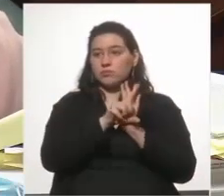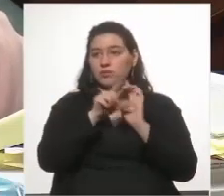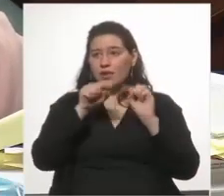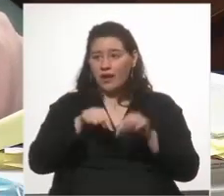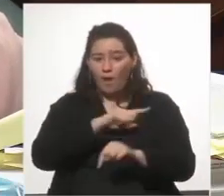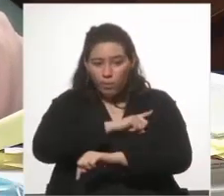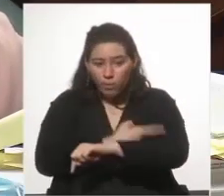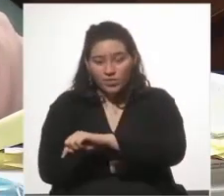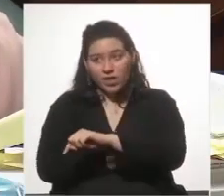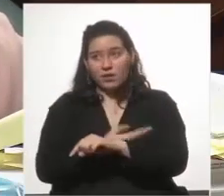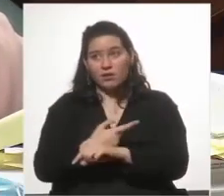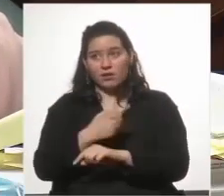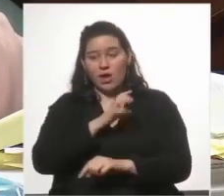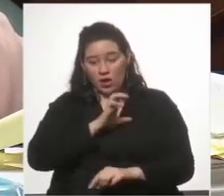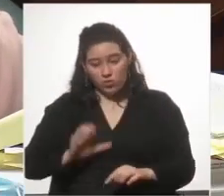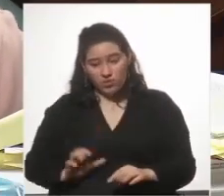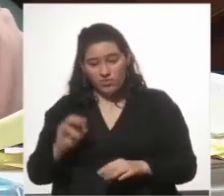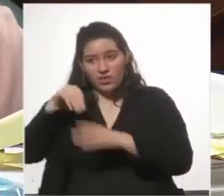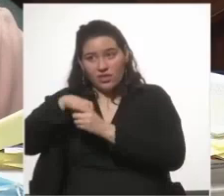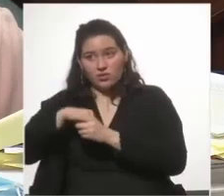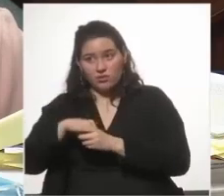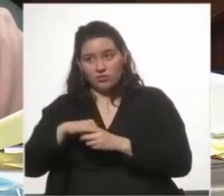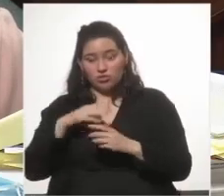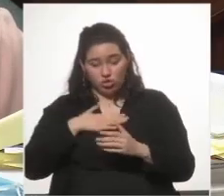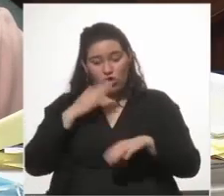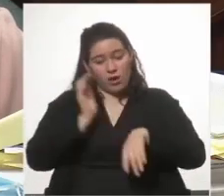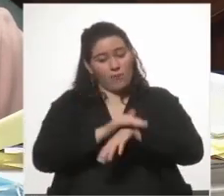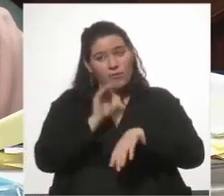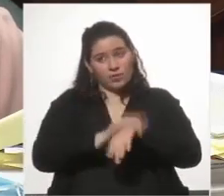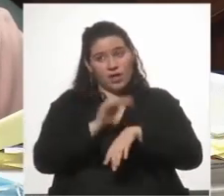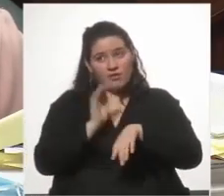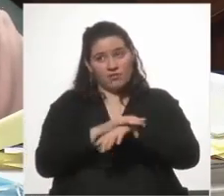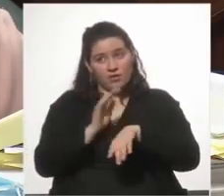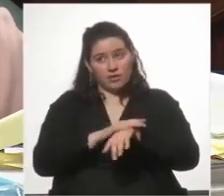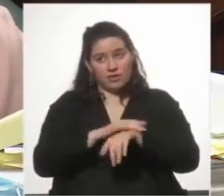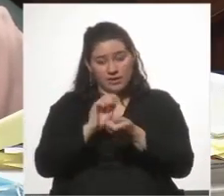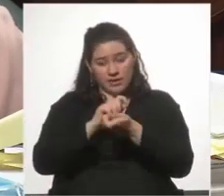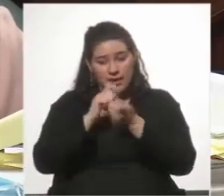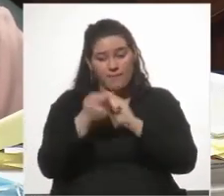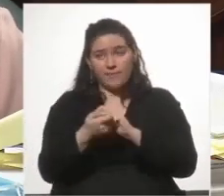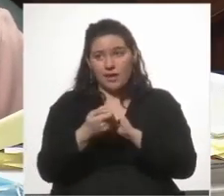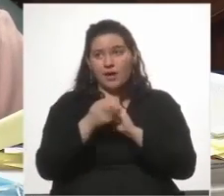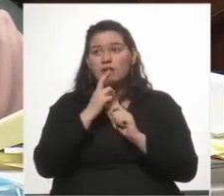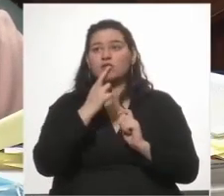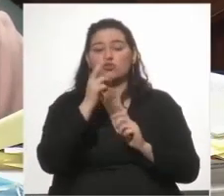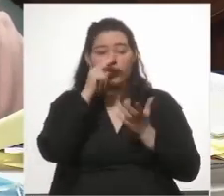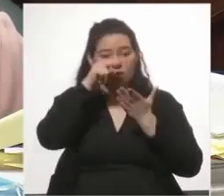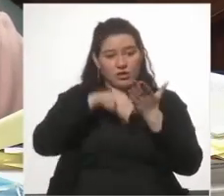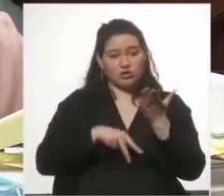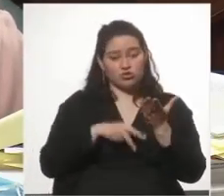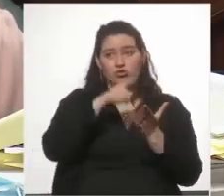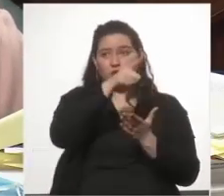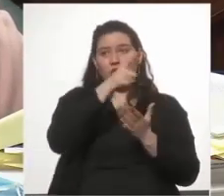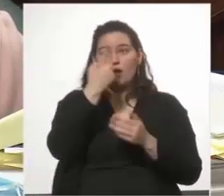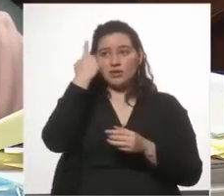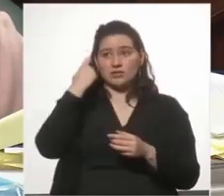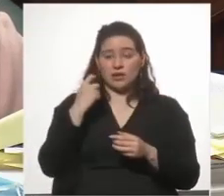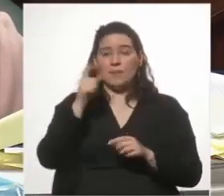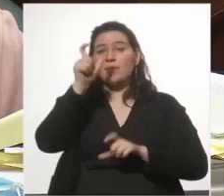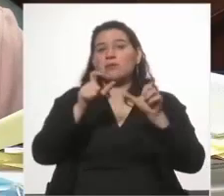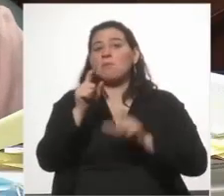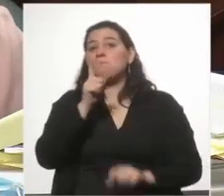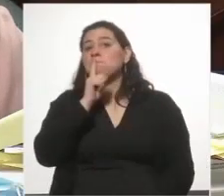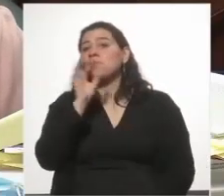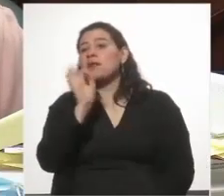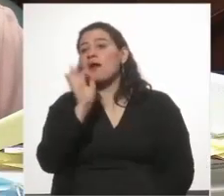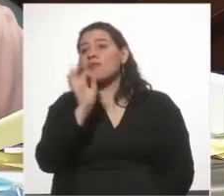Ejecutivo el que está a juego hoy, porque fui yo la responsable que se modificara la resolución que usted leyó en la prensa ayer y nadie lo dijo, porque